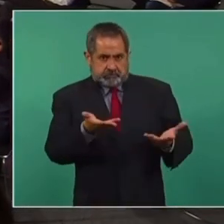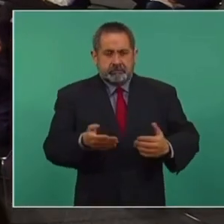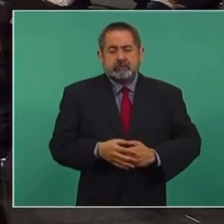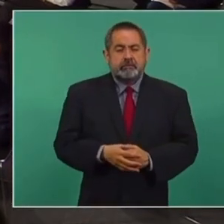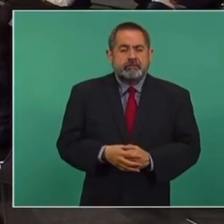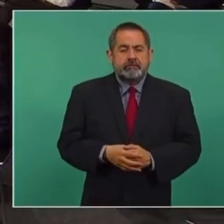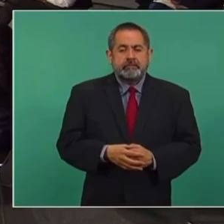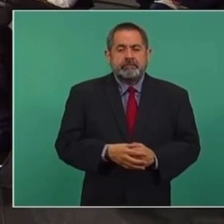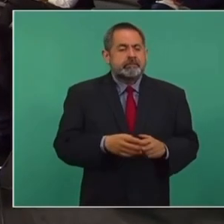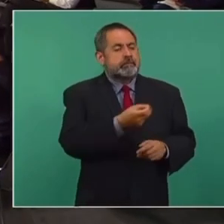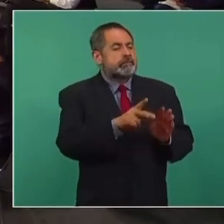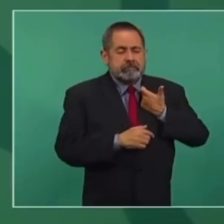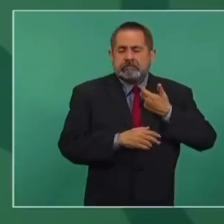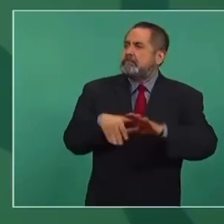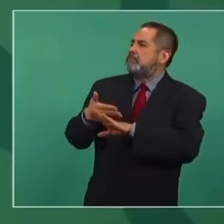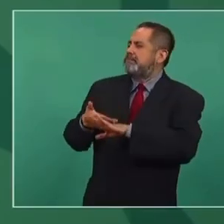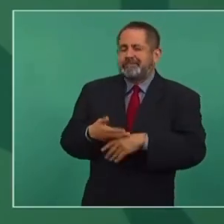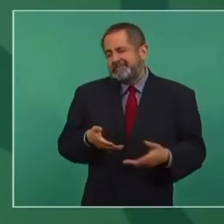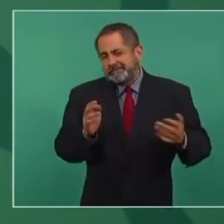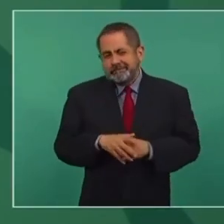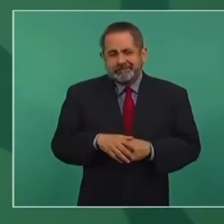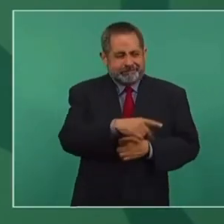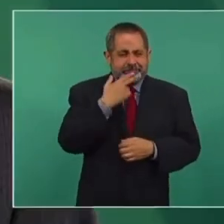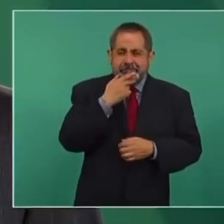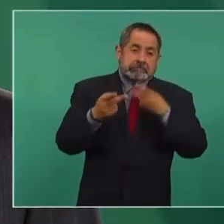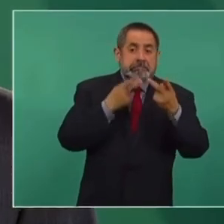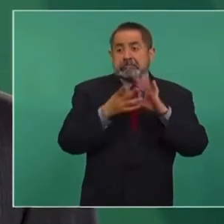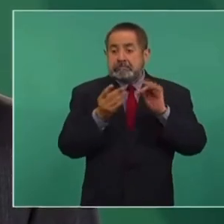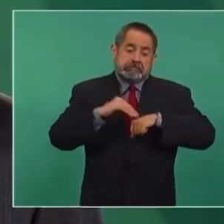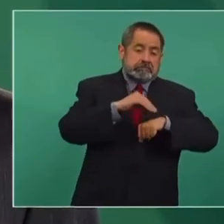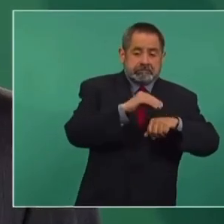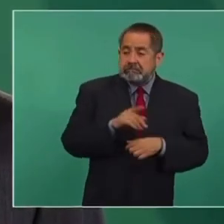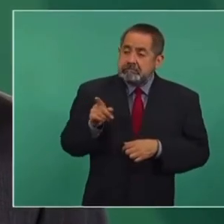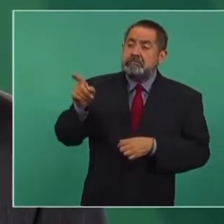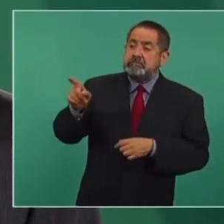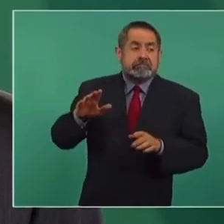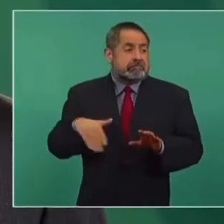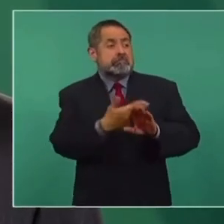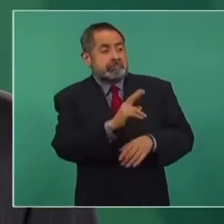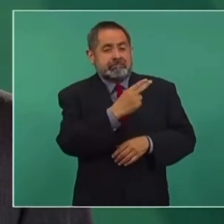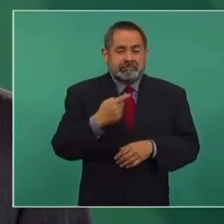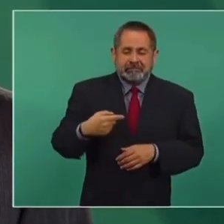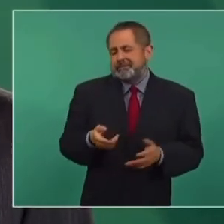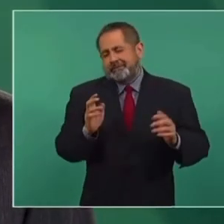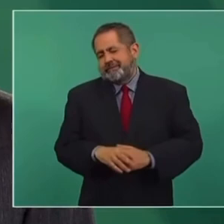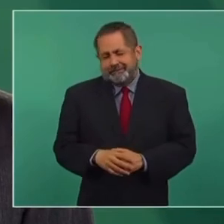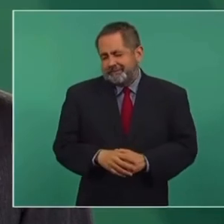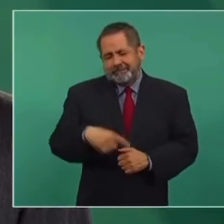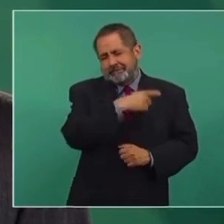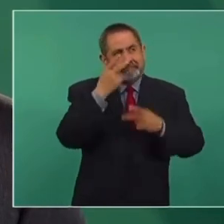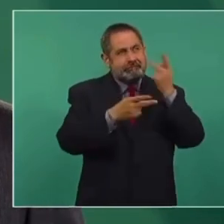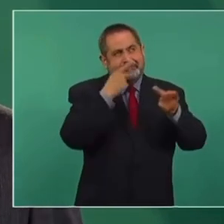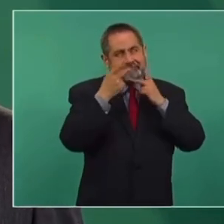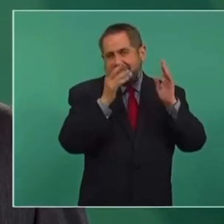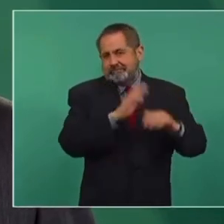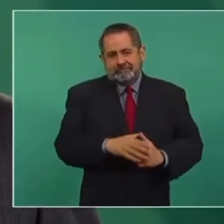Que la prensa vendida o alquilada use esto, ¿no?, para decir que ahora estoy ya en contra de la UNAM y todo eso. Han dicho tantas cosas.